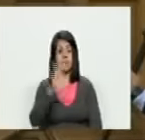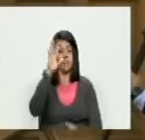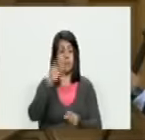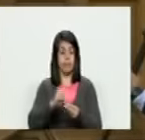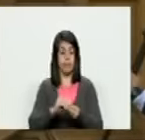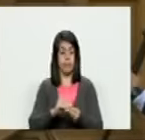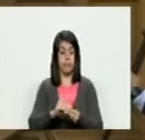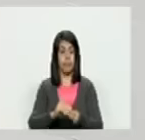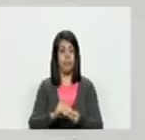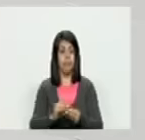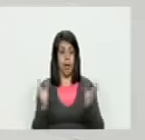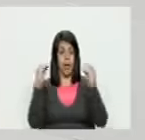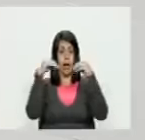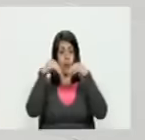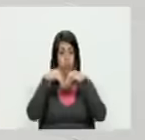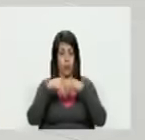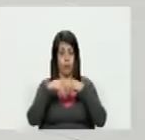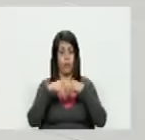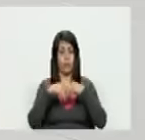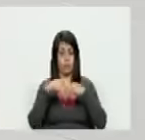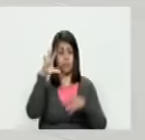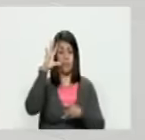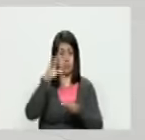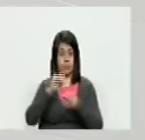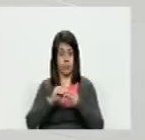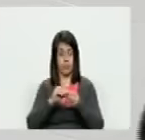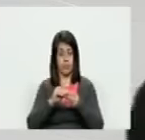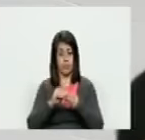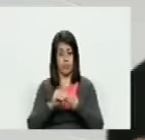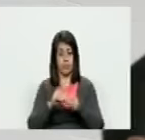que coincidía el resultado